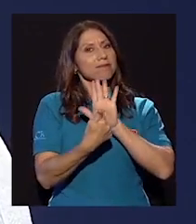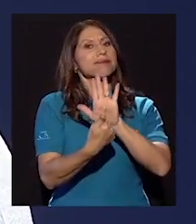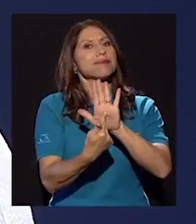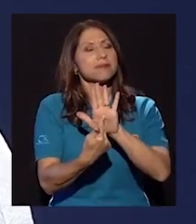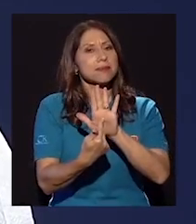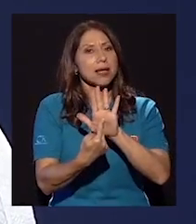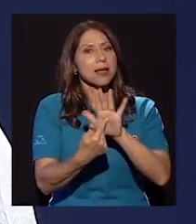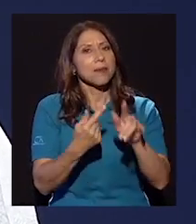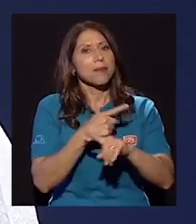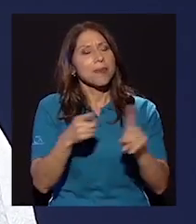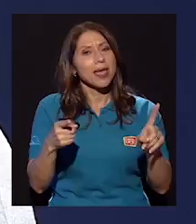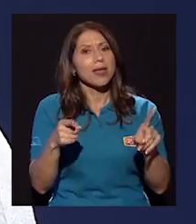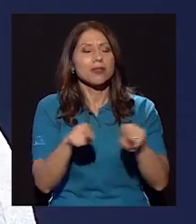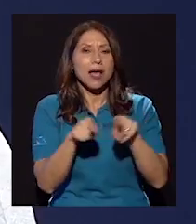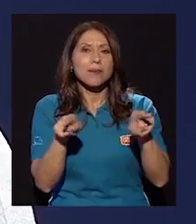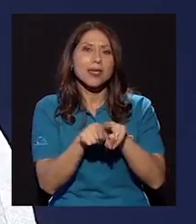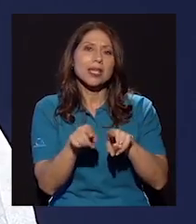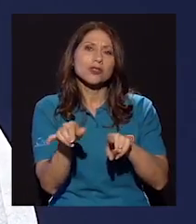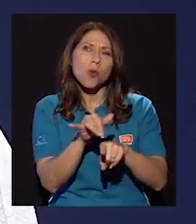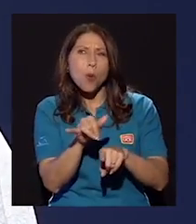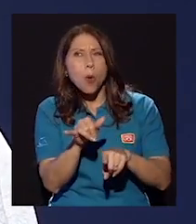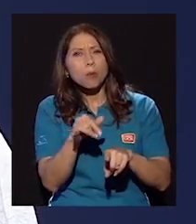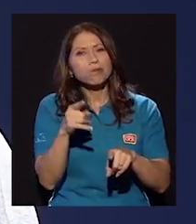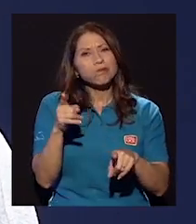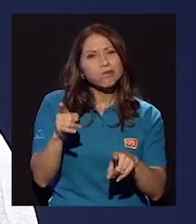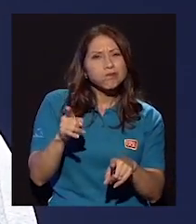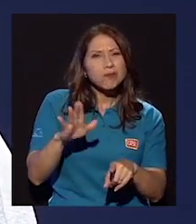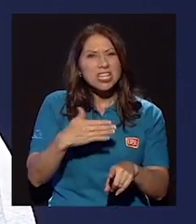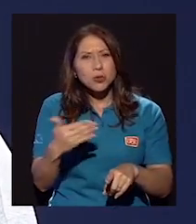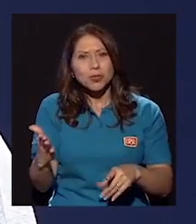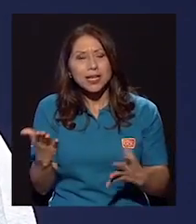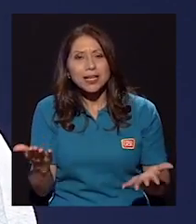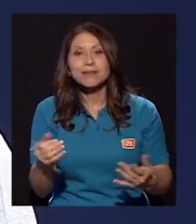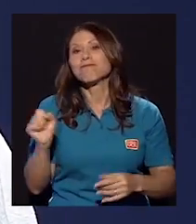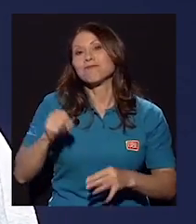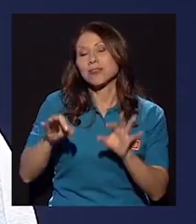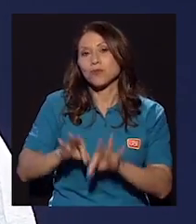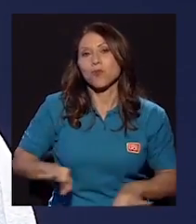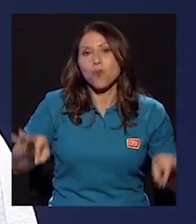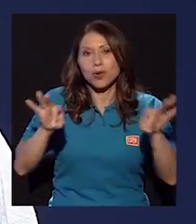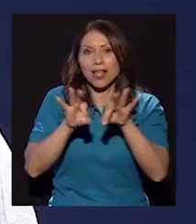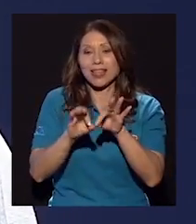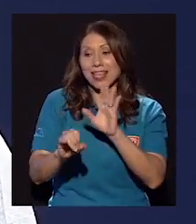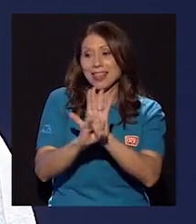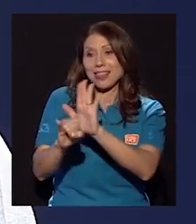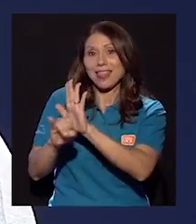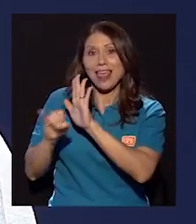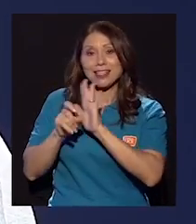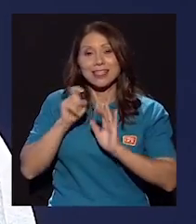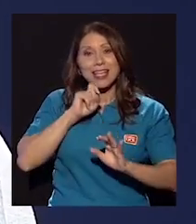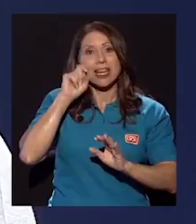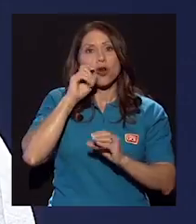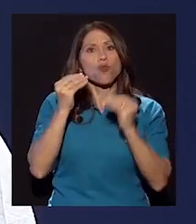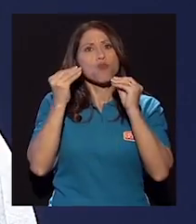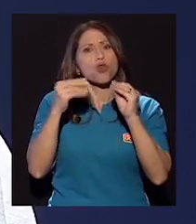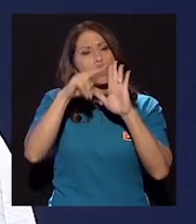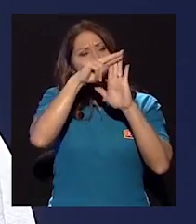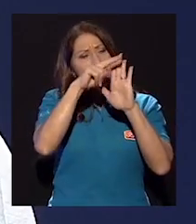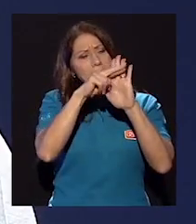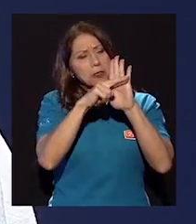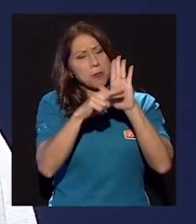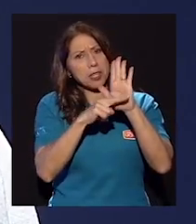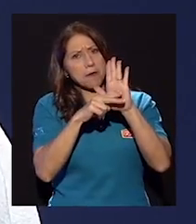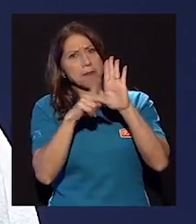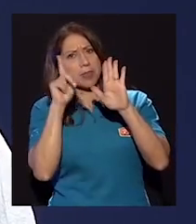un poco inútil. Exactamente. Eso es muy importante también en las identidades de género, son muy normativas. Si alguien no las cumple de manera